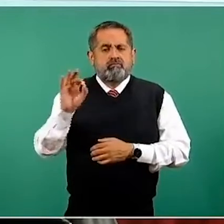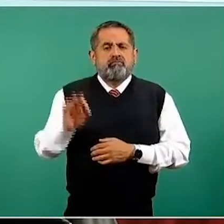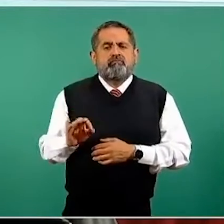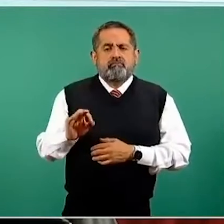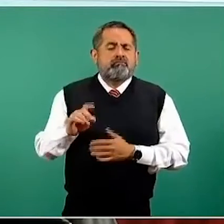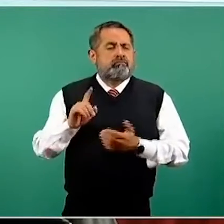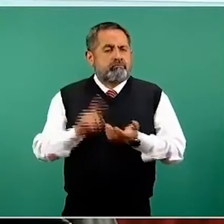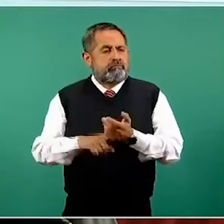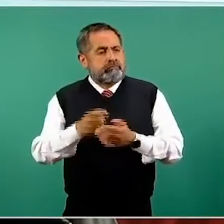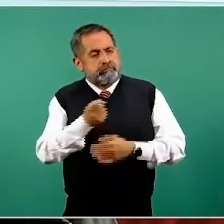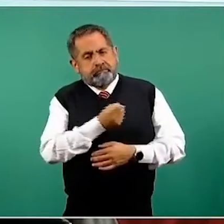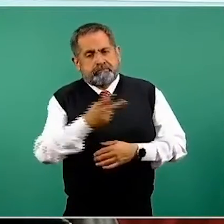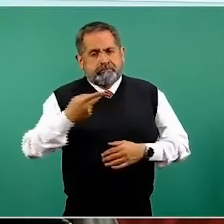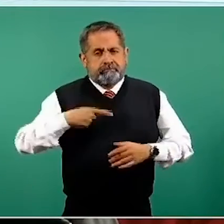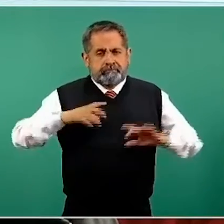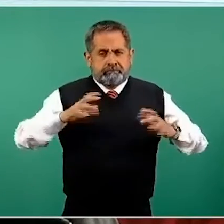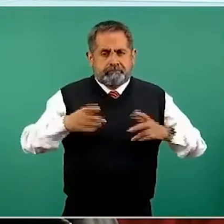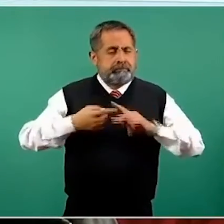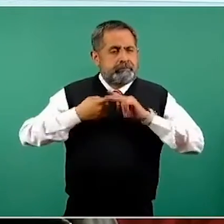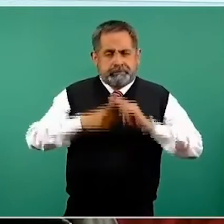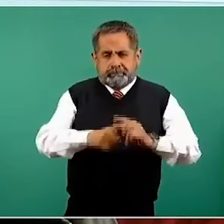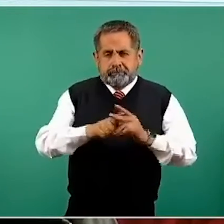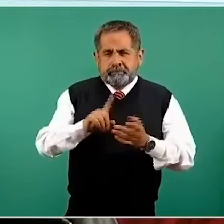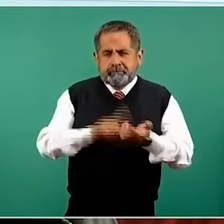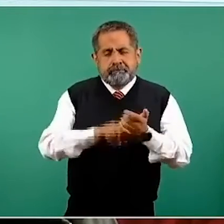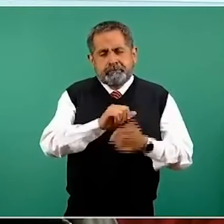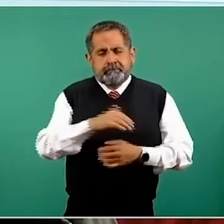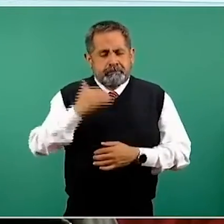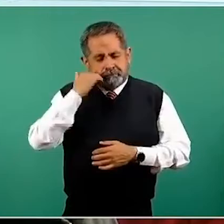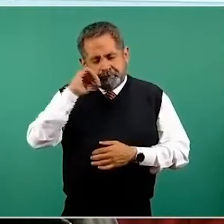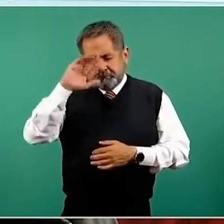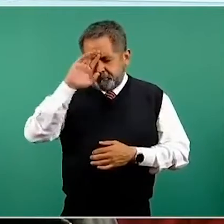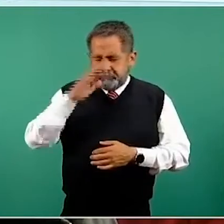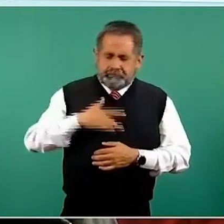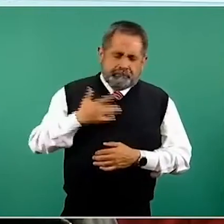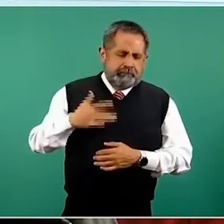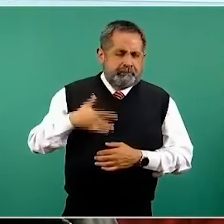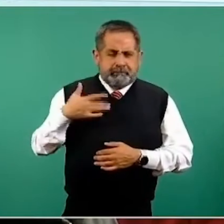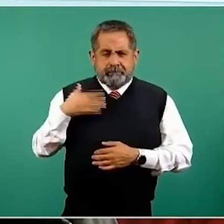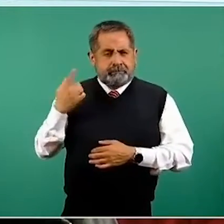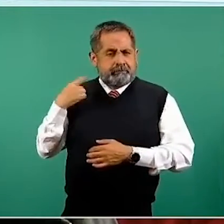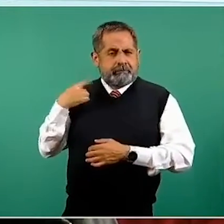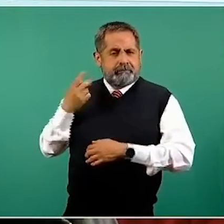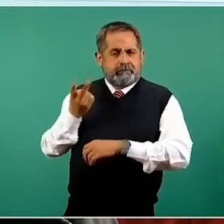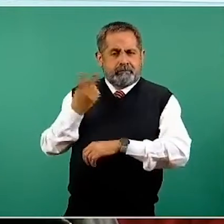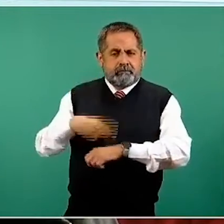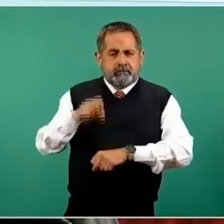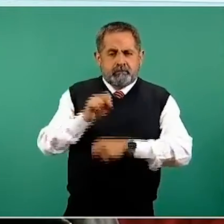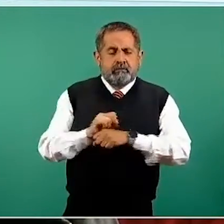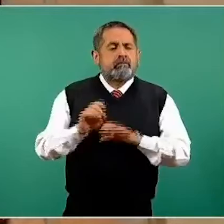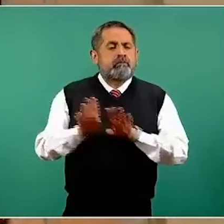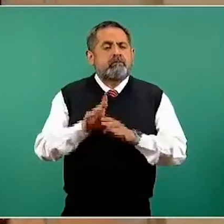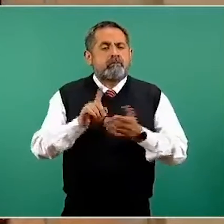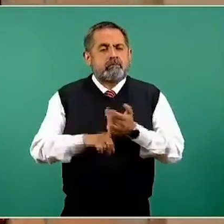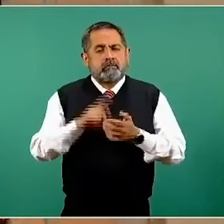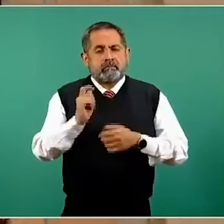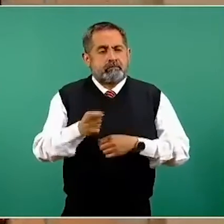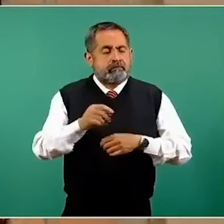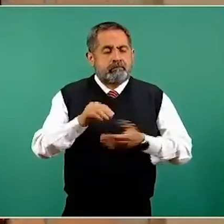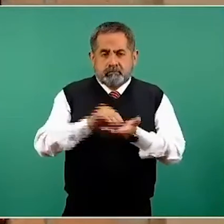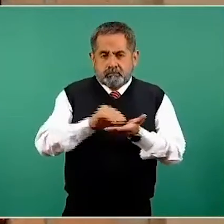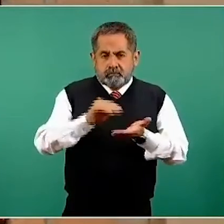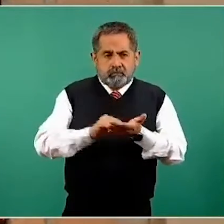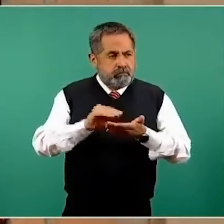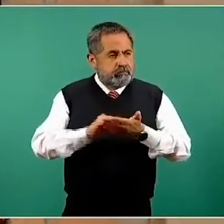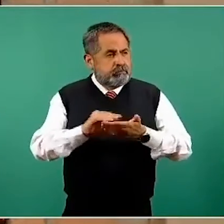para las personas que han iniciado con, decíamos, signos y síntomas en las últimas dos semanas. Por lo tanto, la epidemia activa